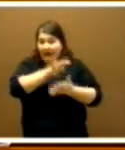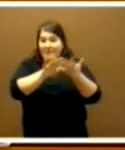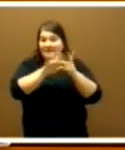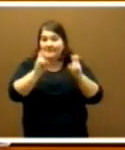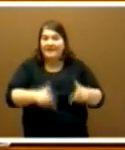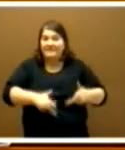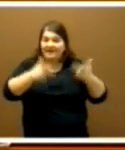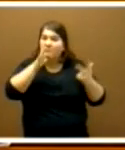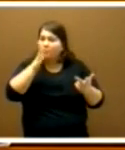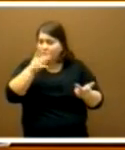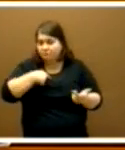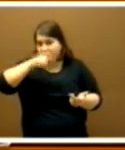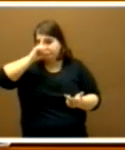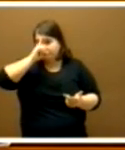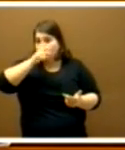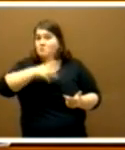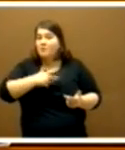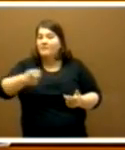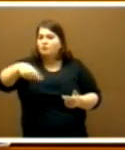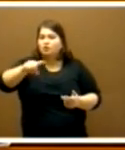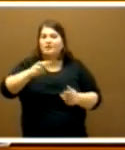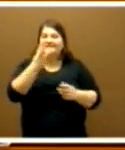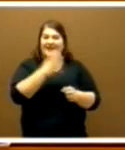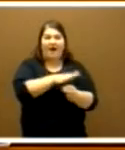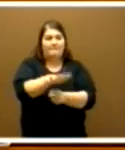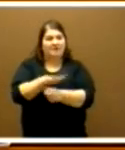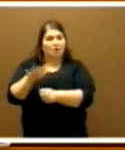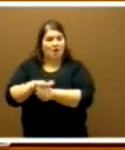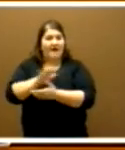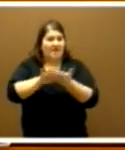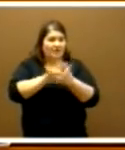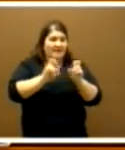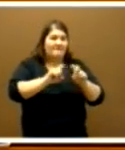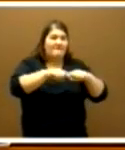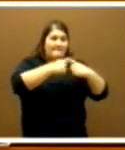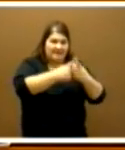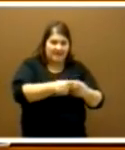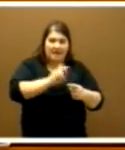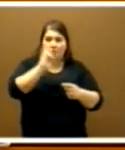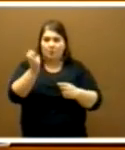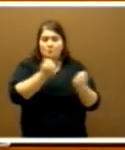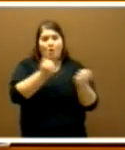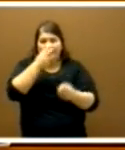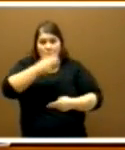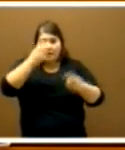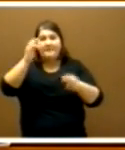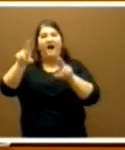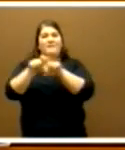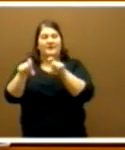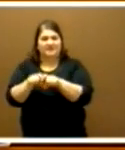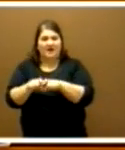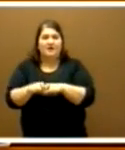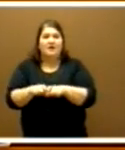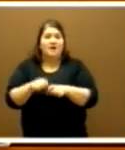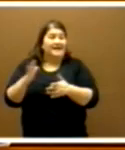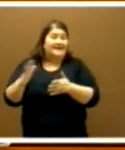la libertad, porque yo creo que para ustedes en los tres ámbitos que le hemos hablado, la familia, los poderes públicos y la empresa, todo lo que